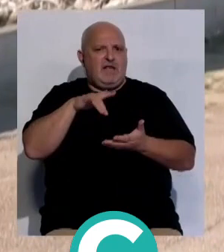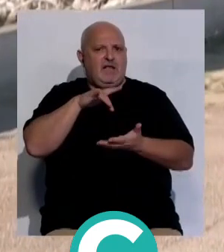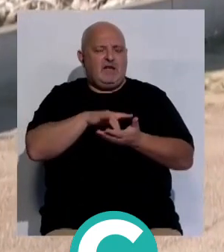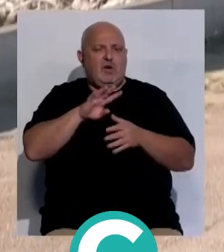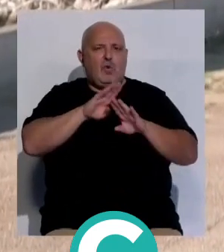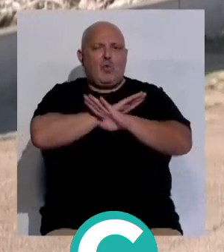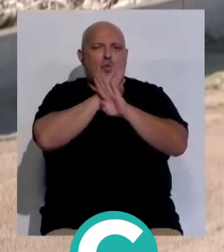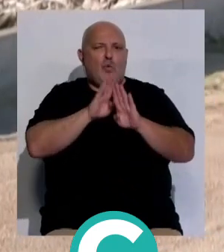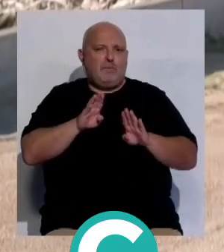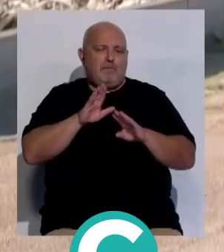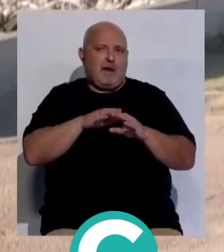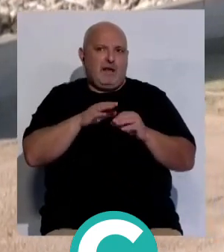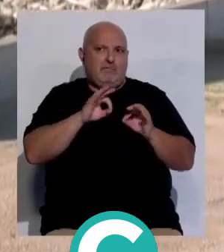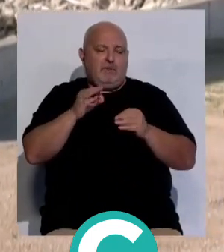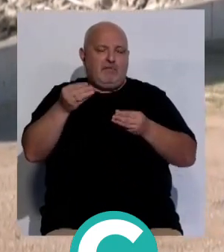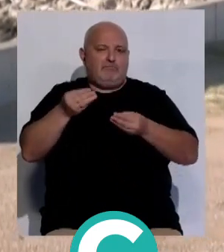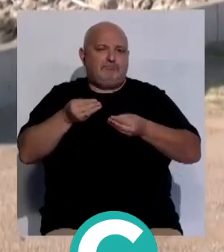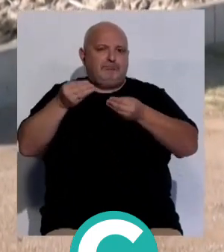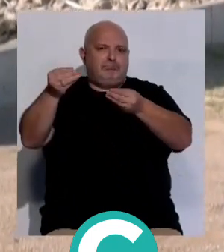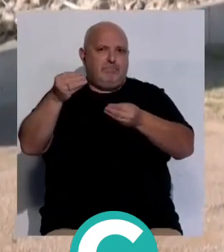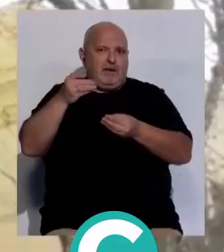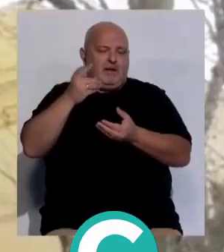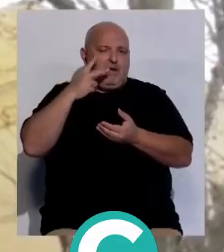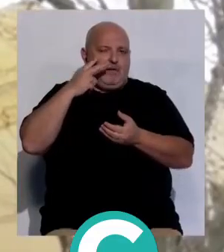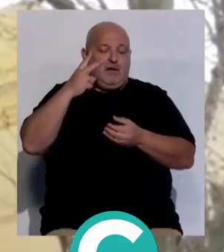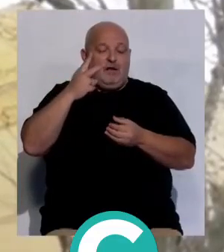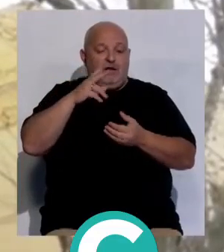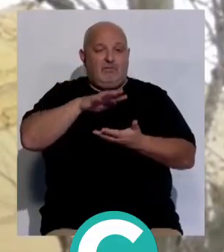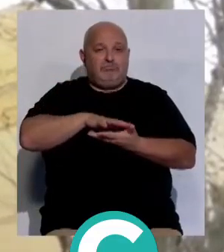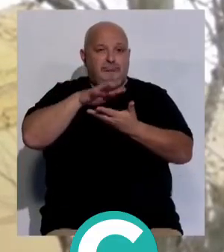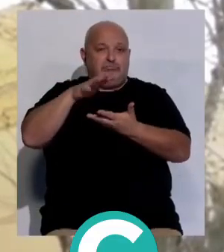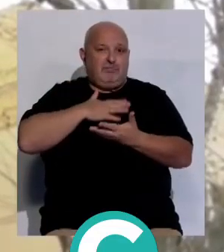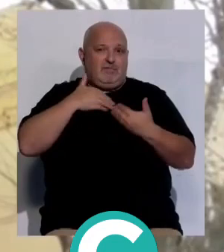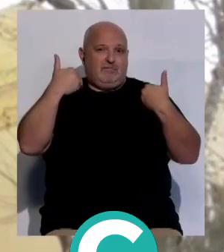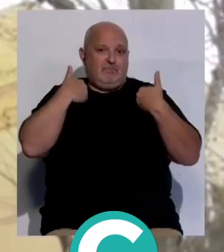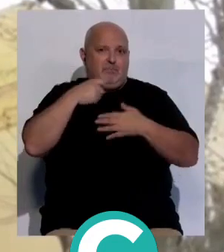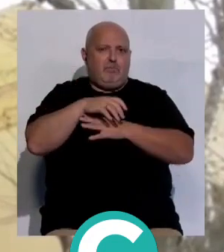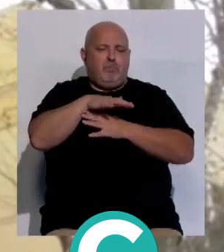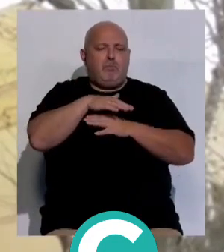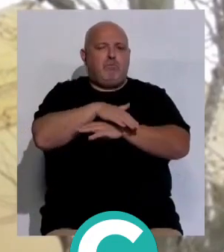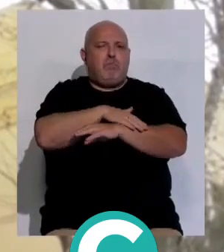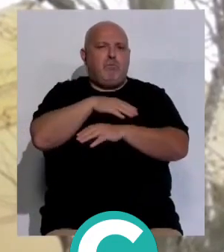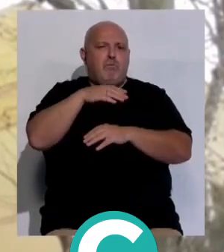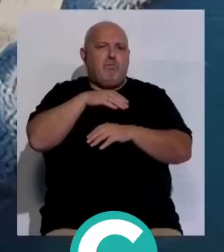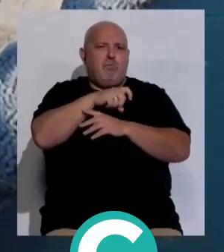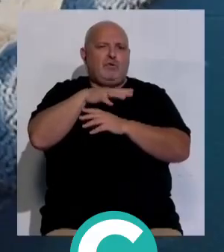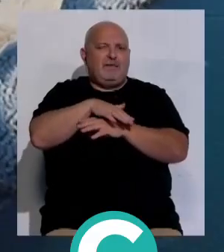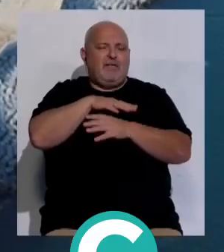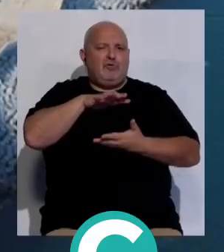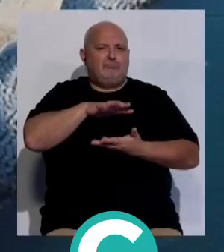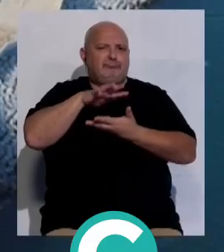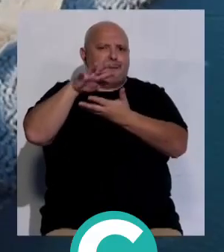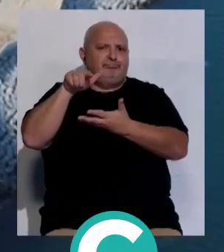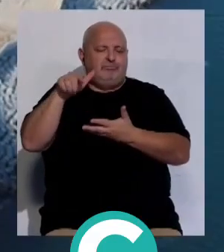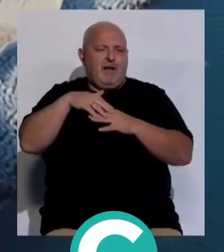el último trámite previo a su licitación. Con el envío por parte de la Autoridad Portuaria de Cádiz a puertos del Estado de toda la documentación